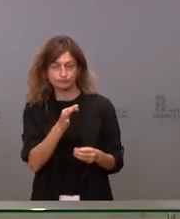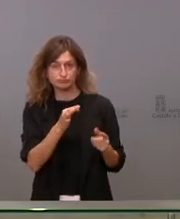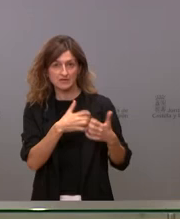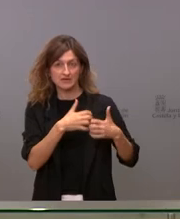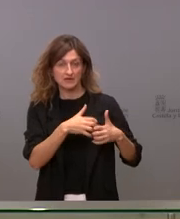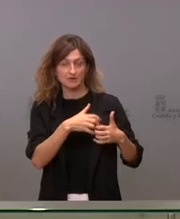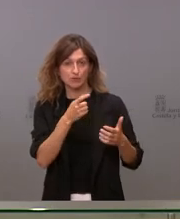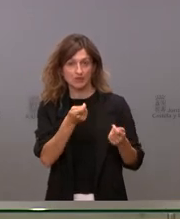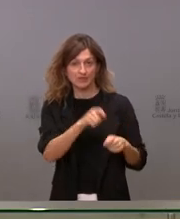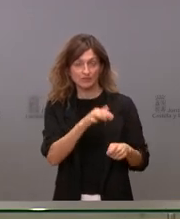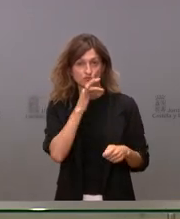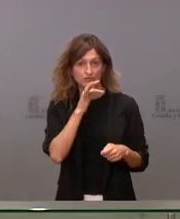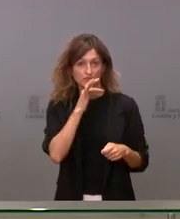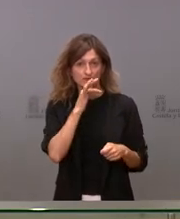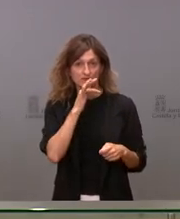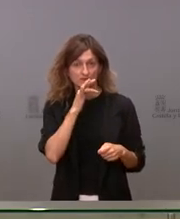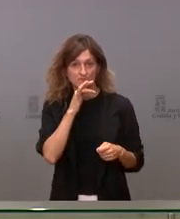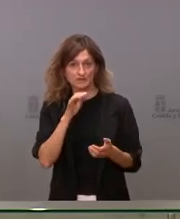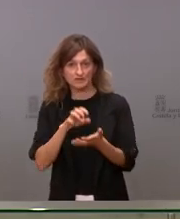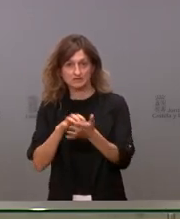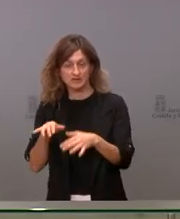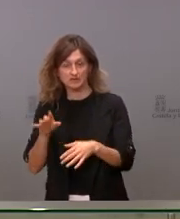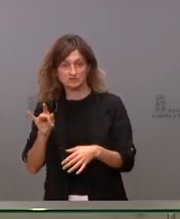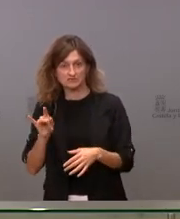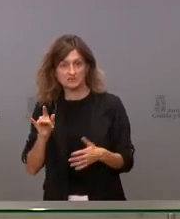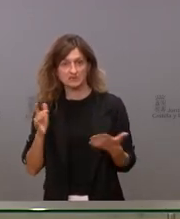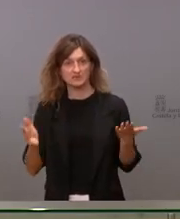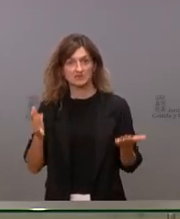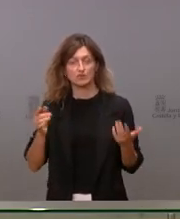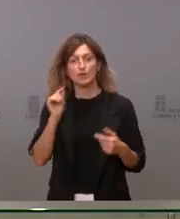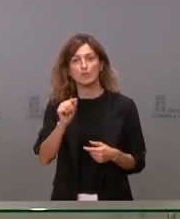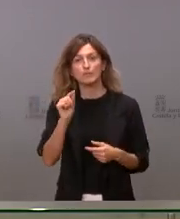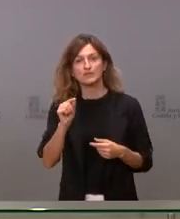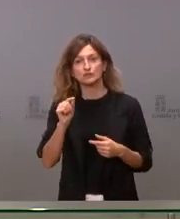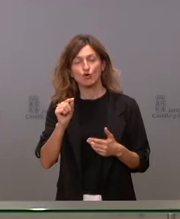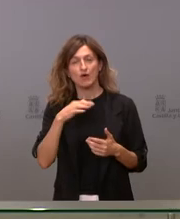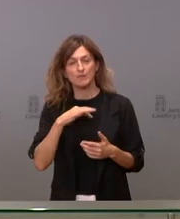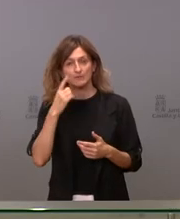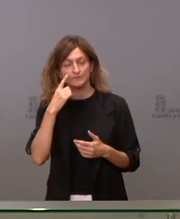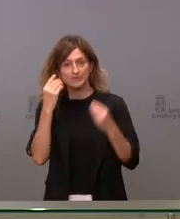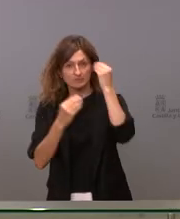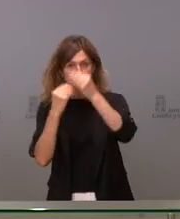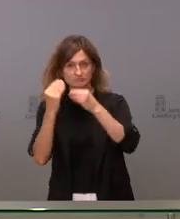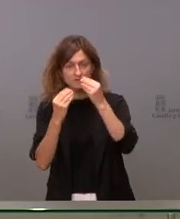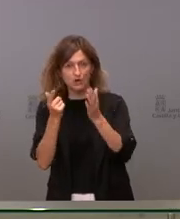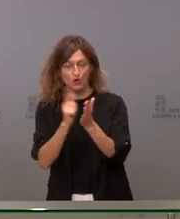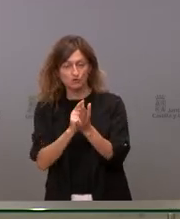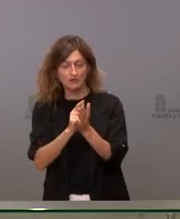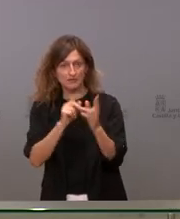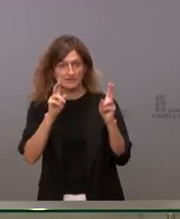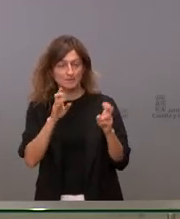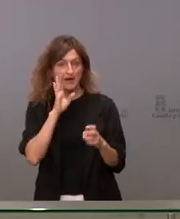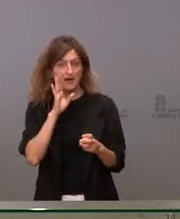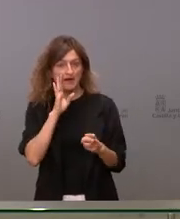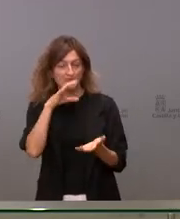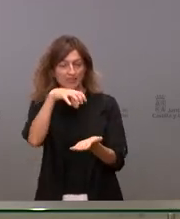echado ya el cierre como si ocurren con las de Castilla y León. No sé si cree que es el momento incluso a lo mejor de poderse replantearse ciertas cosas como por